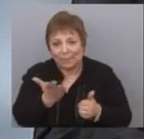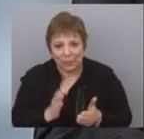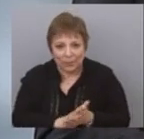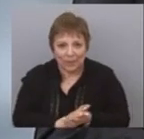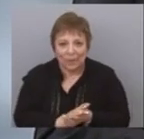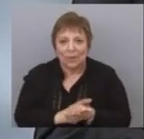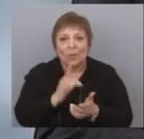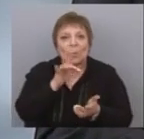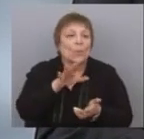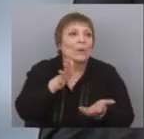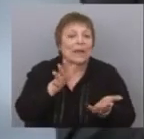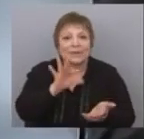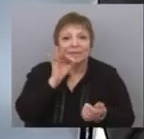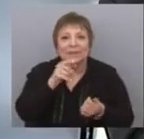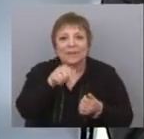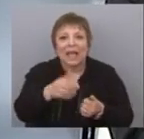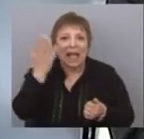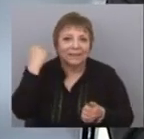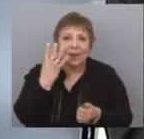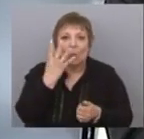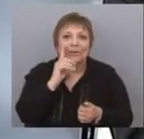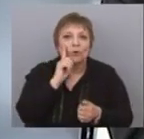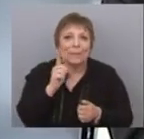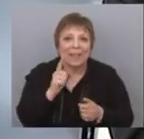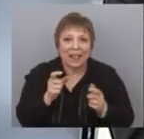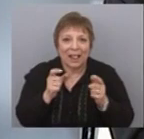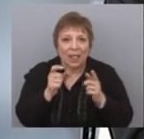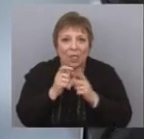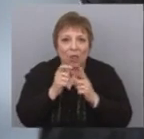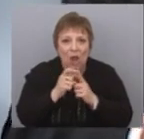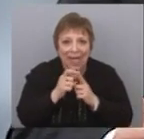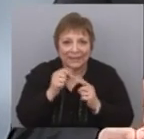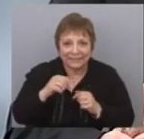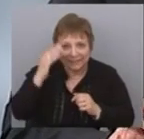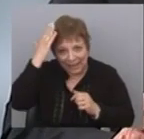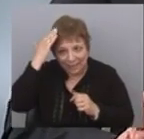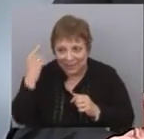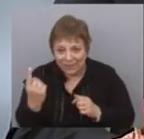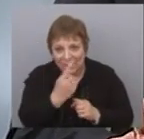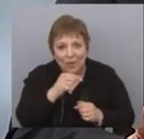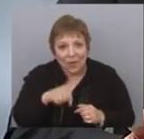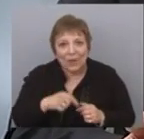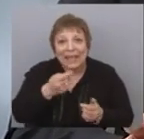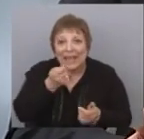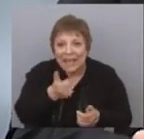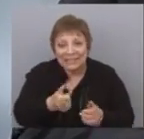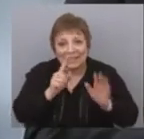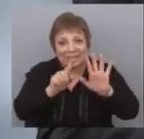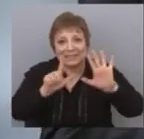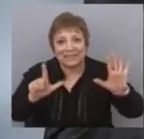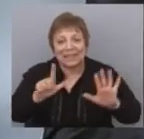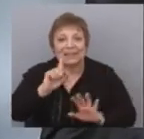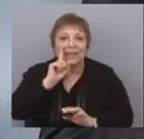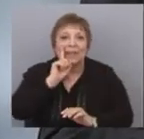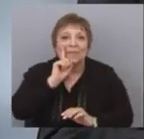tomar una sola medida, aquel era un país de 4.000 dólares de Producto Bruto per Cápita, hoy estamos en un país de casi 17.000 dólares de Producto